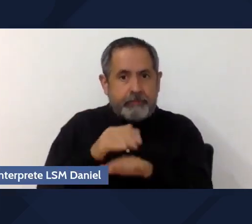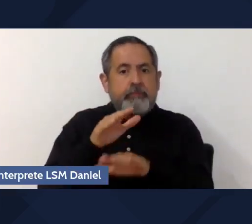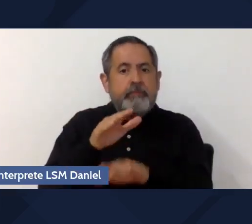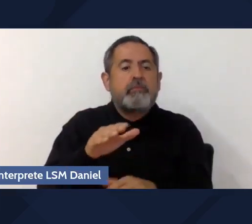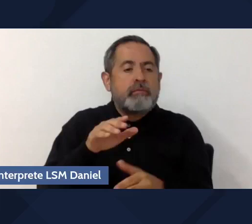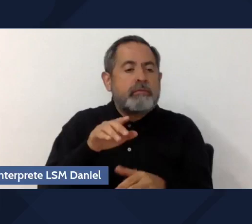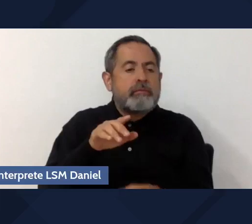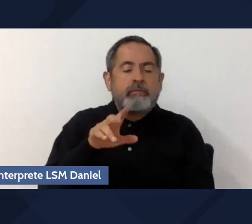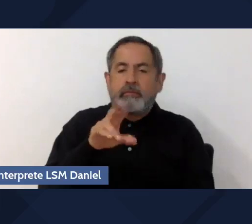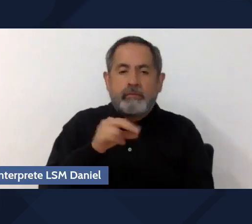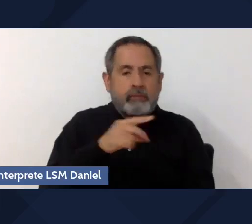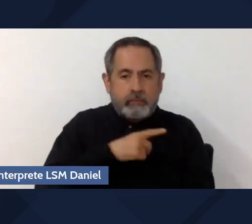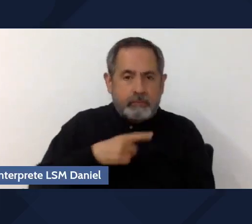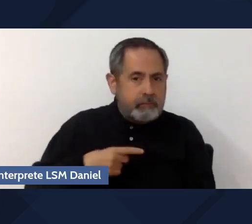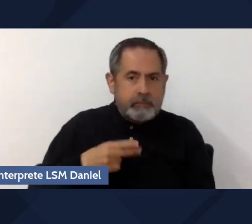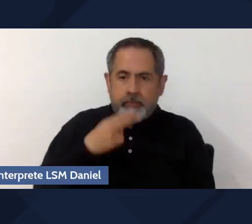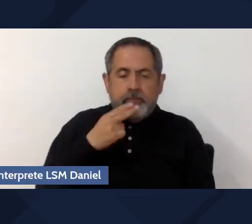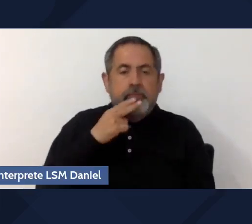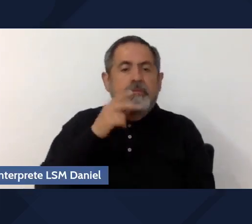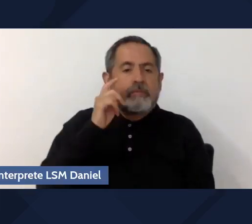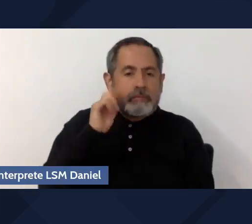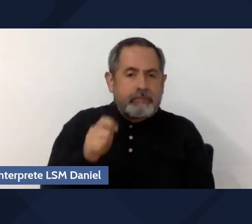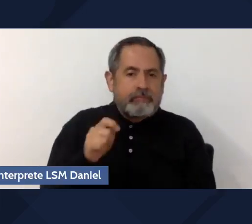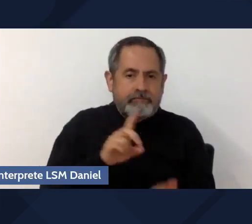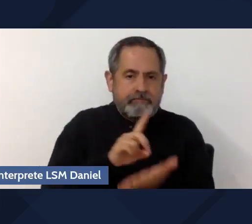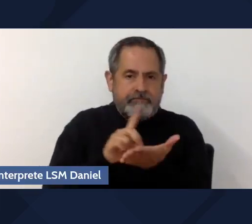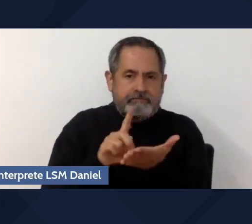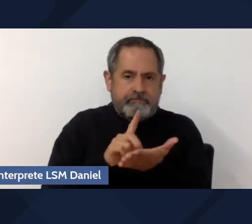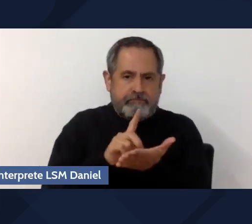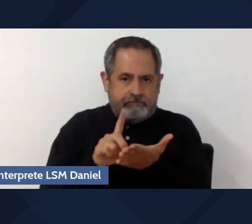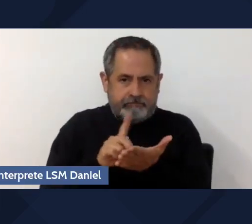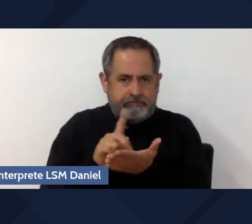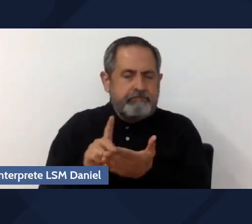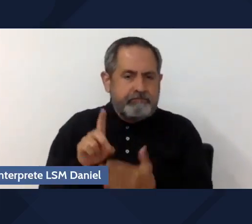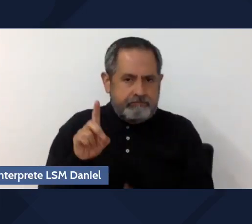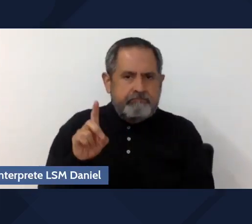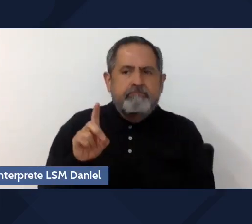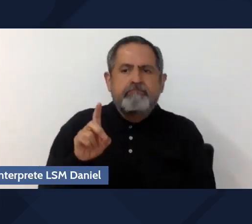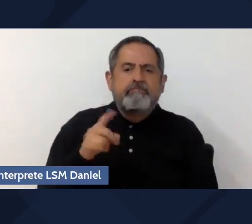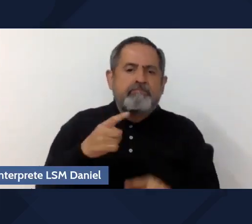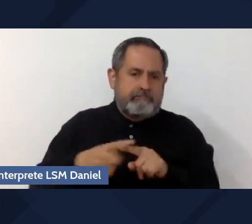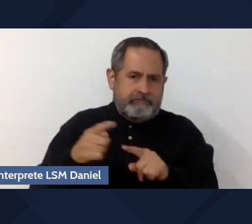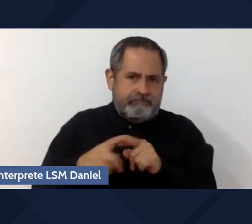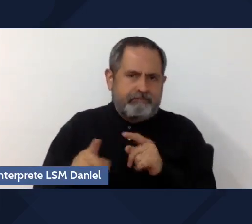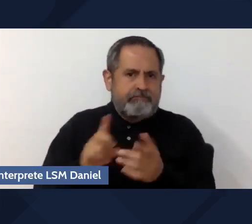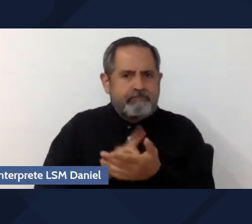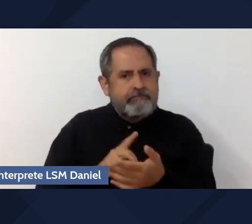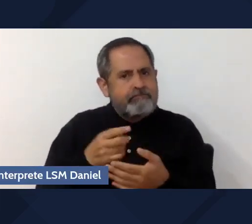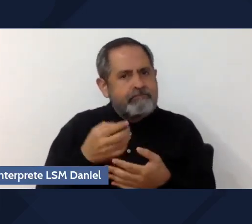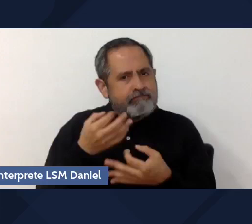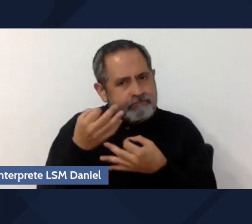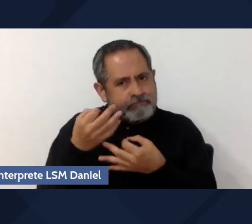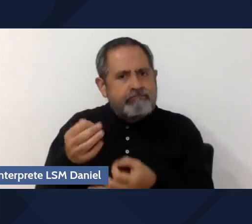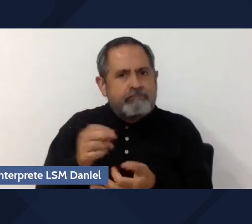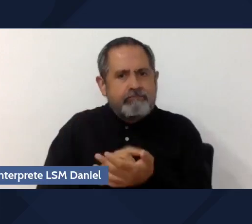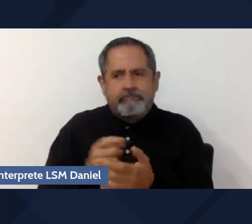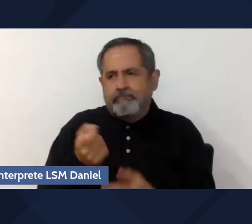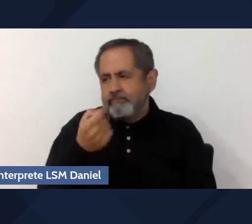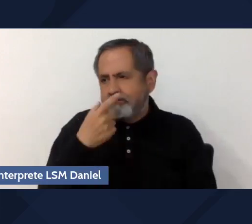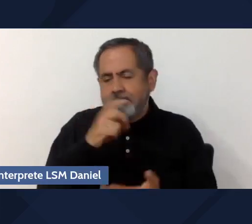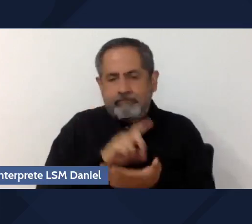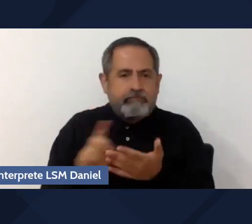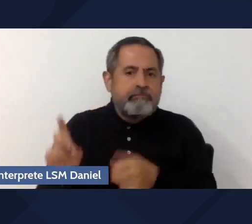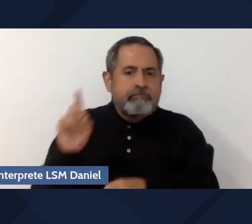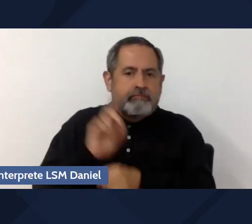Indebido y el Tráfico Ilícito de Drogas, de Drogas, que es el 26 de junio,